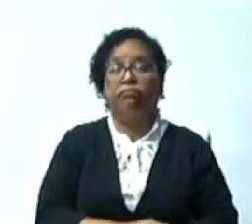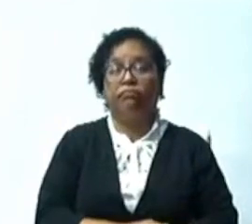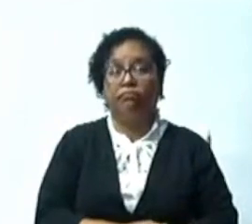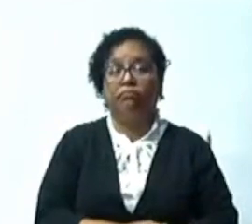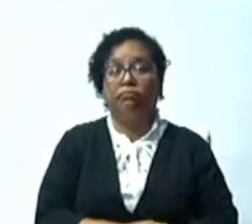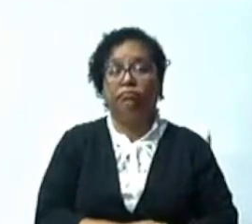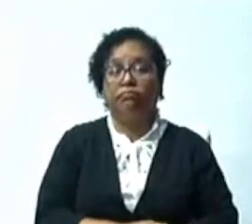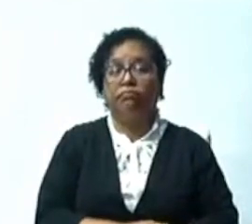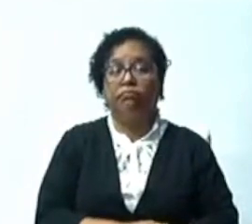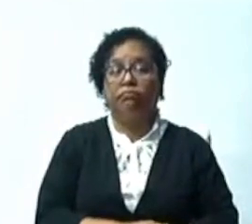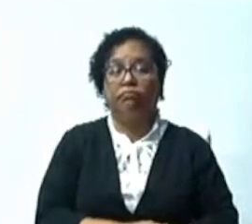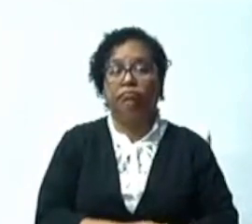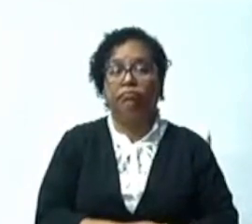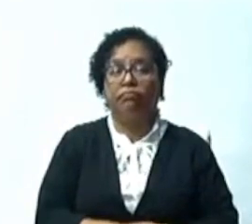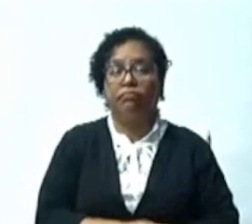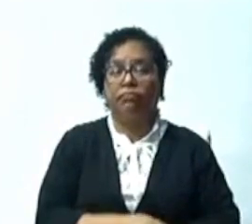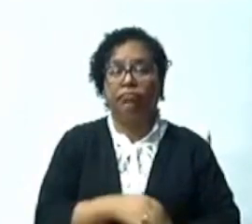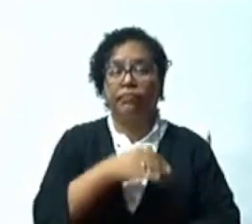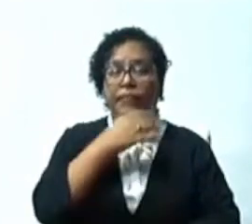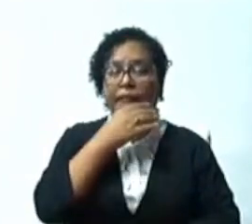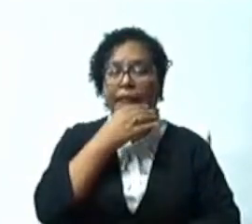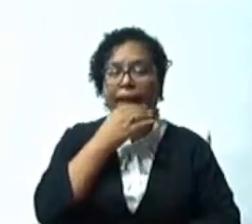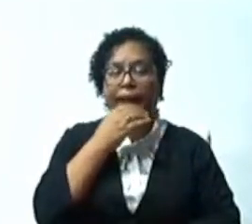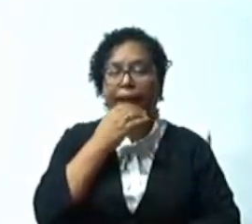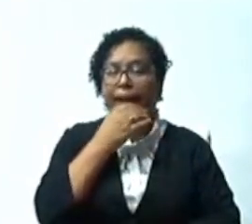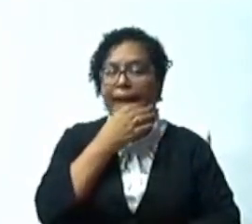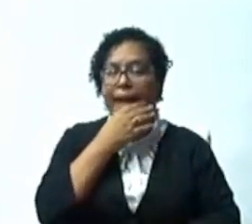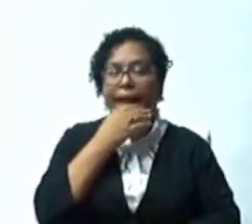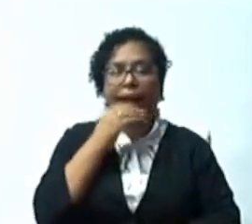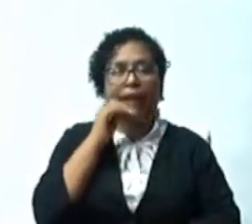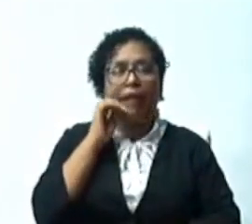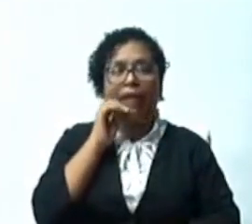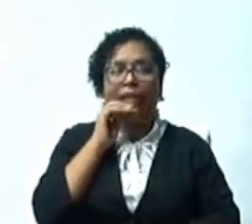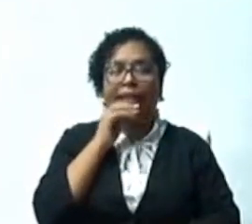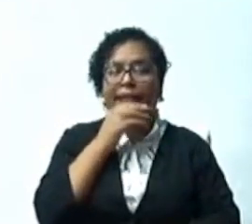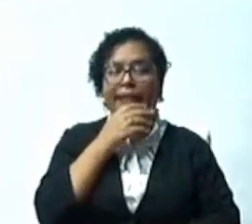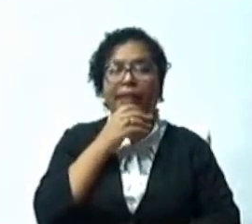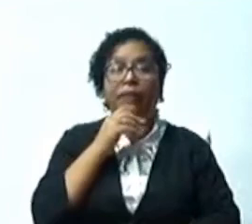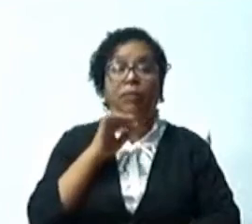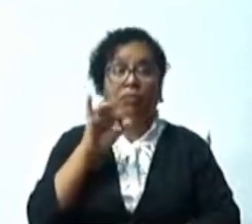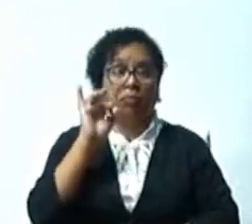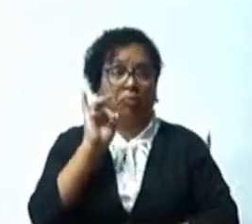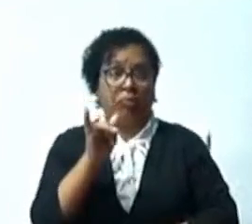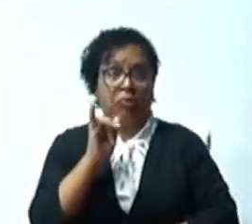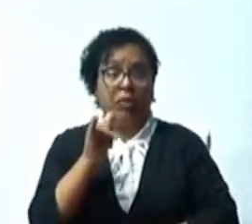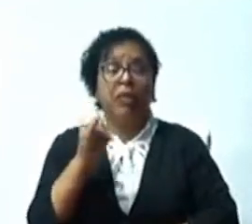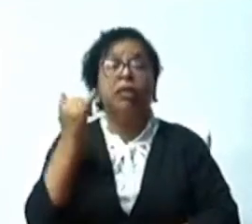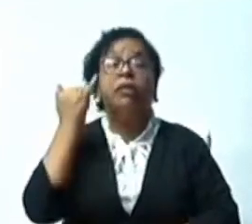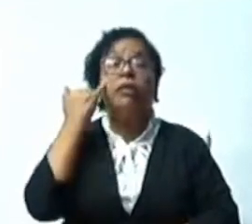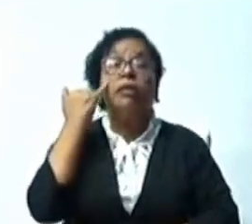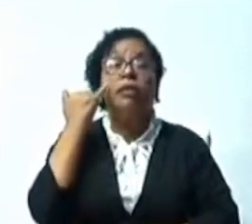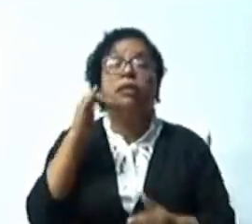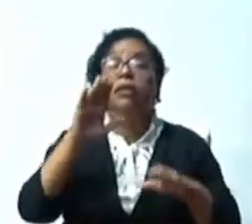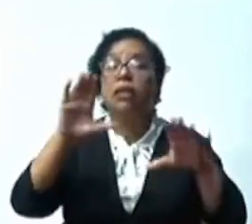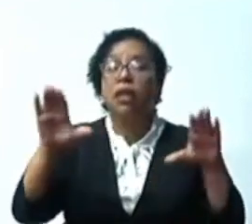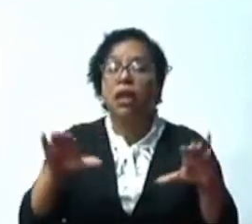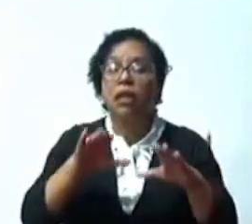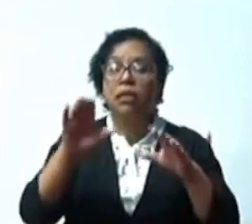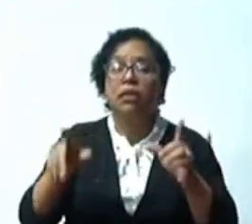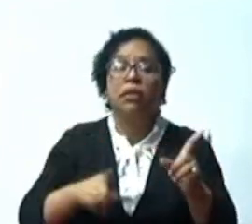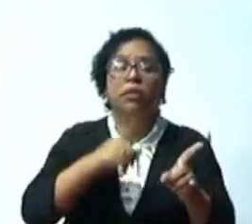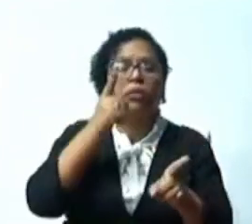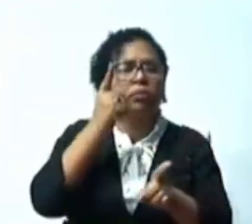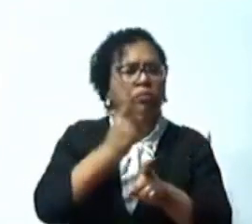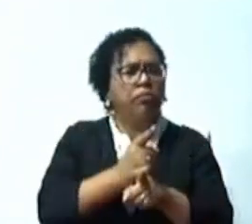la cual, bien usada, puede generar importantes beneficios